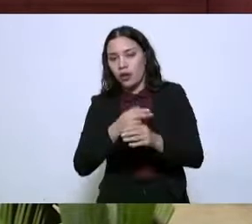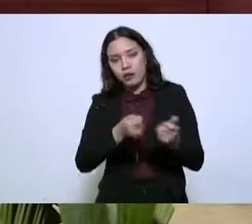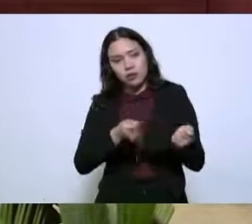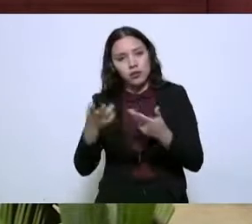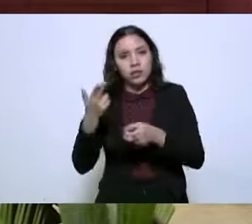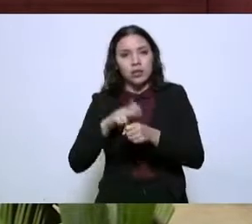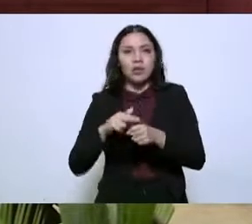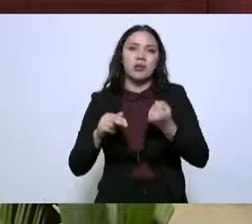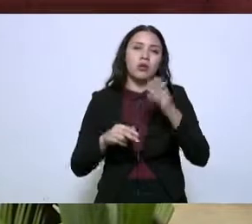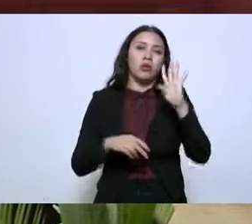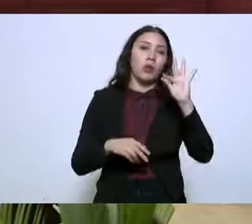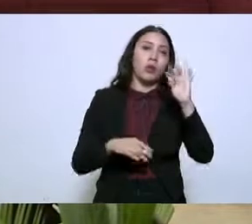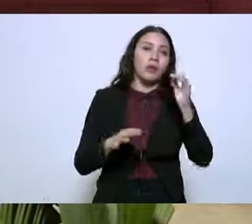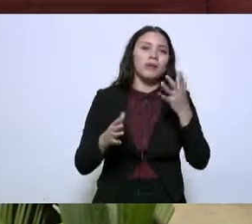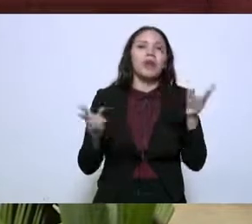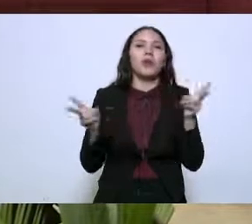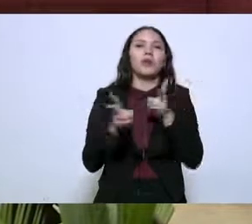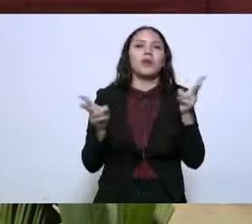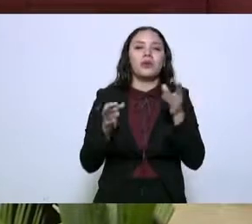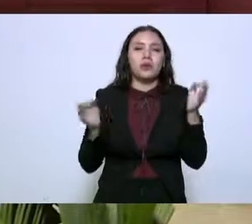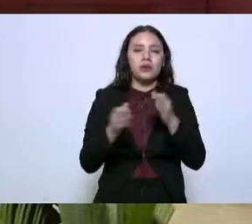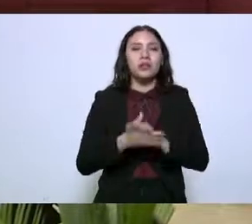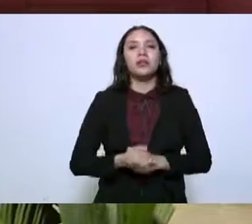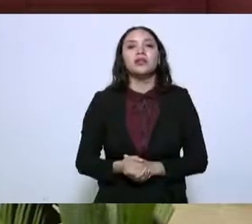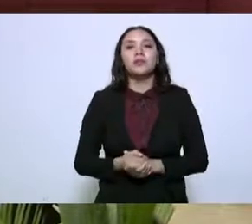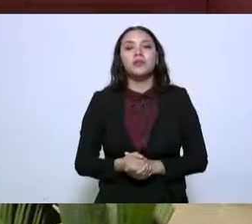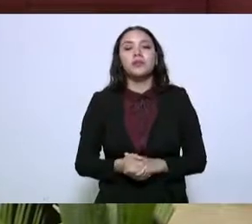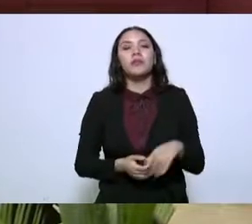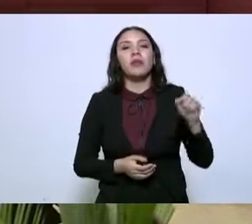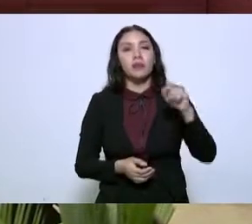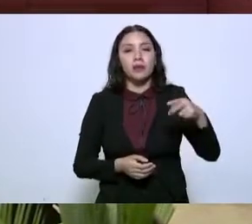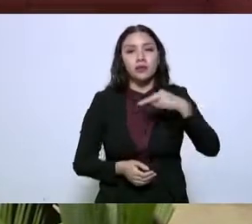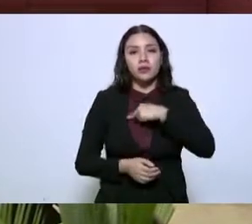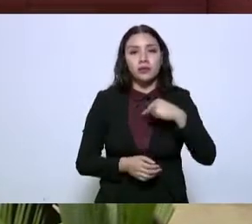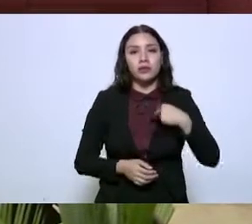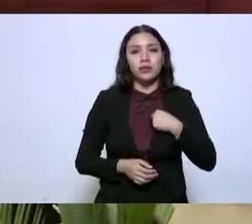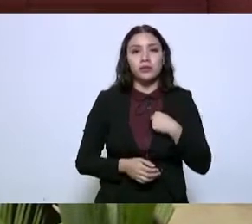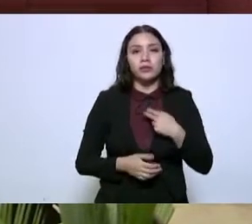ventiladores. También hemos